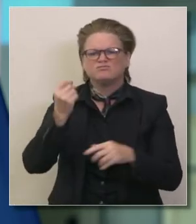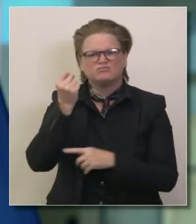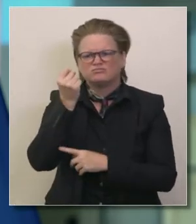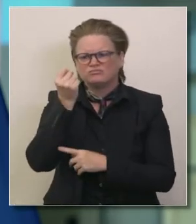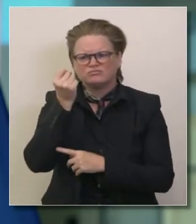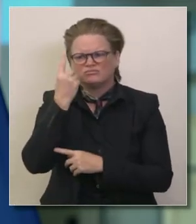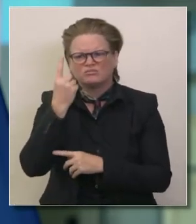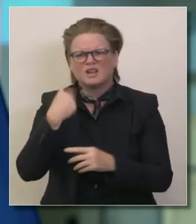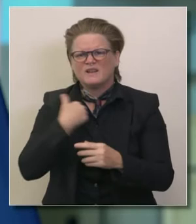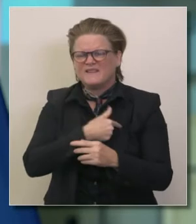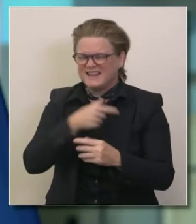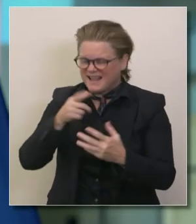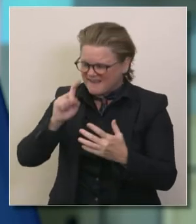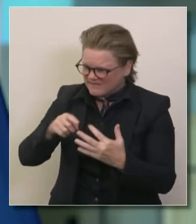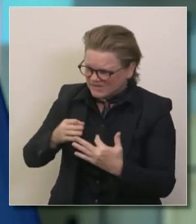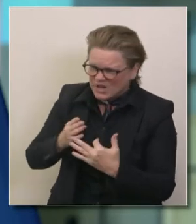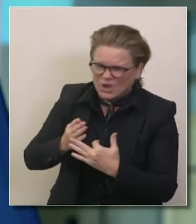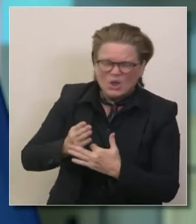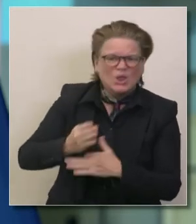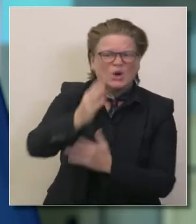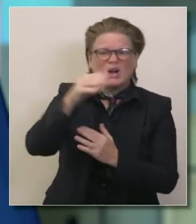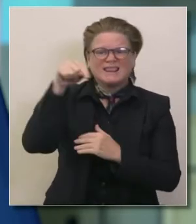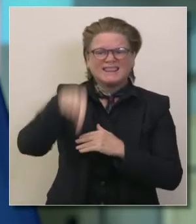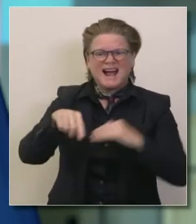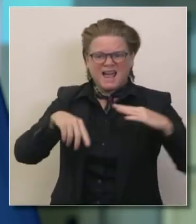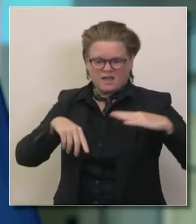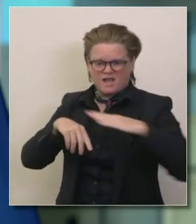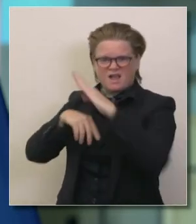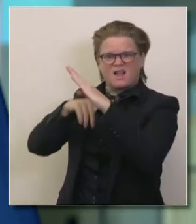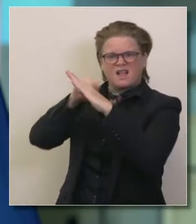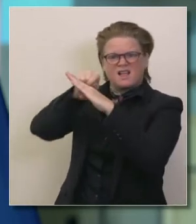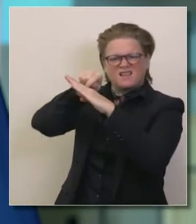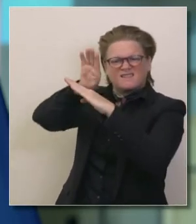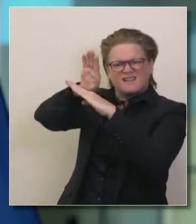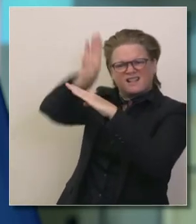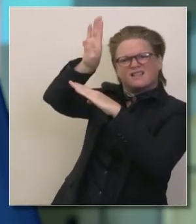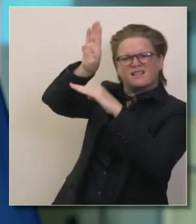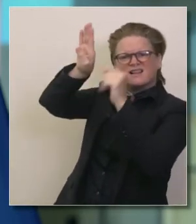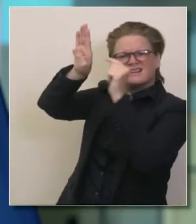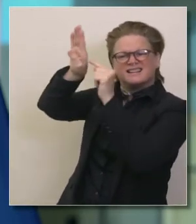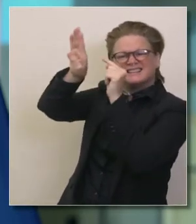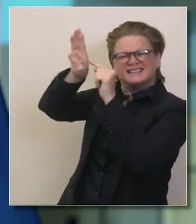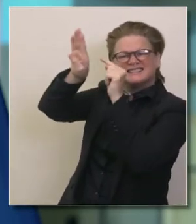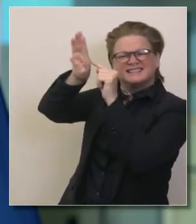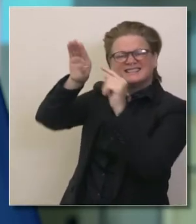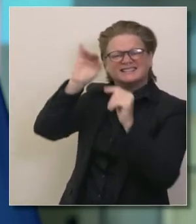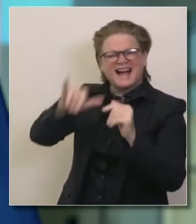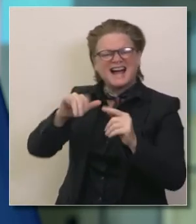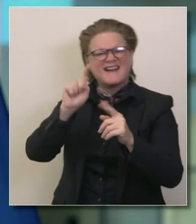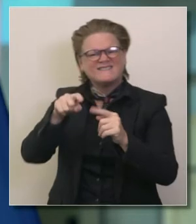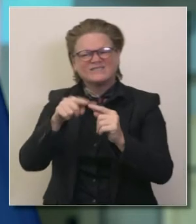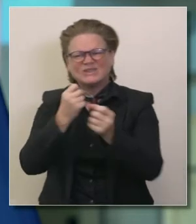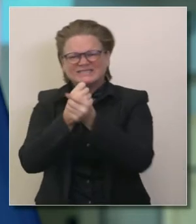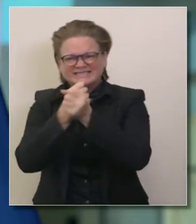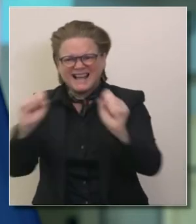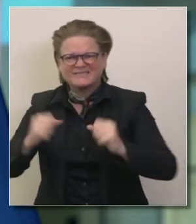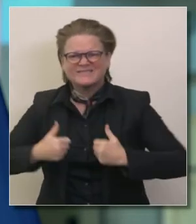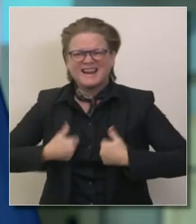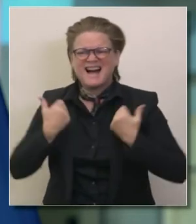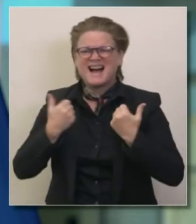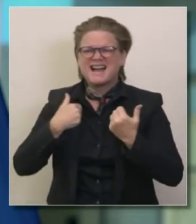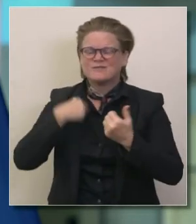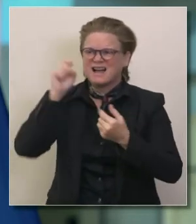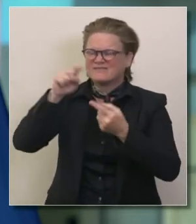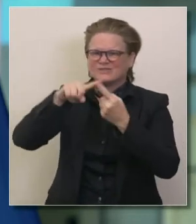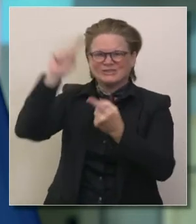para asegurarnos de que podremos sobreponernos a este repunte tan pronto como sea posible salvaguardando tantas vidas como sea